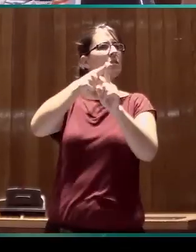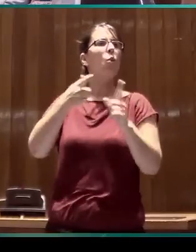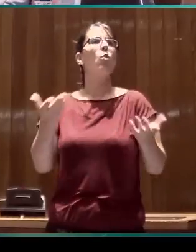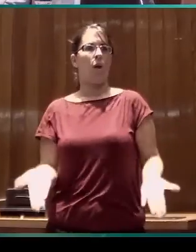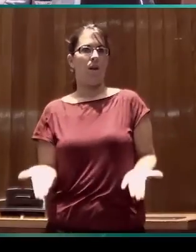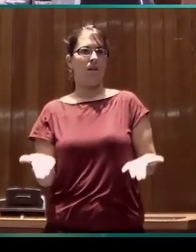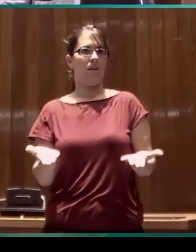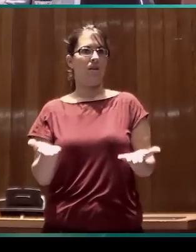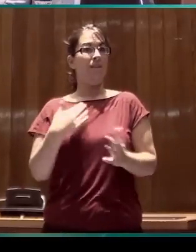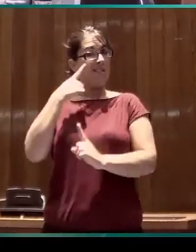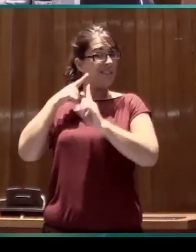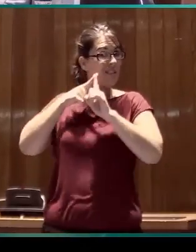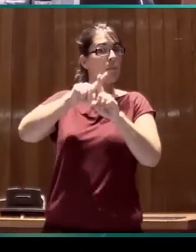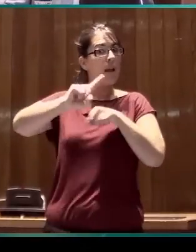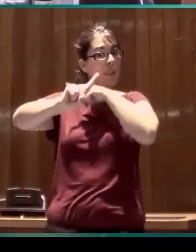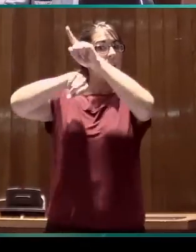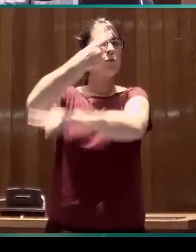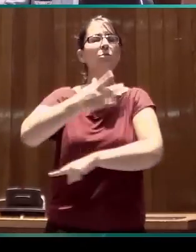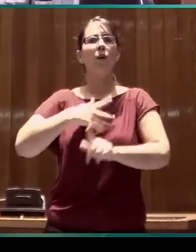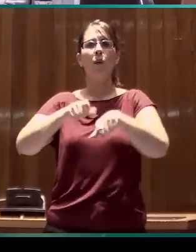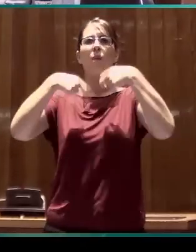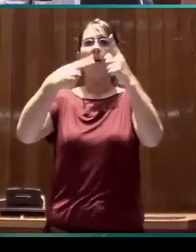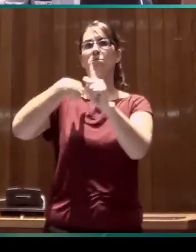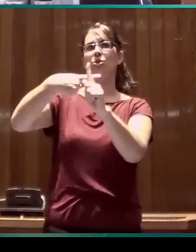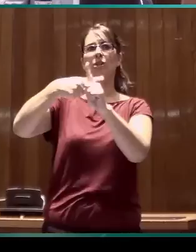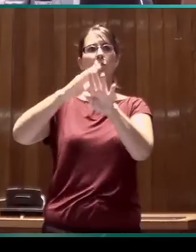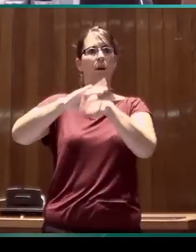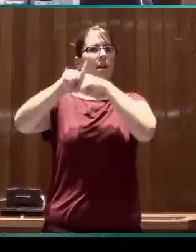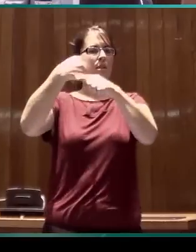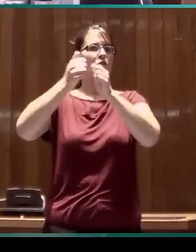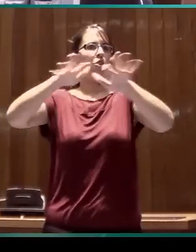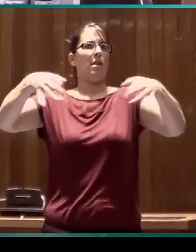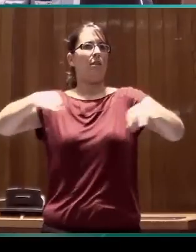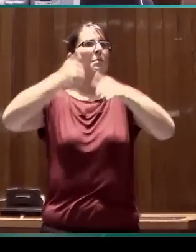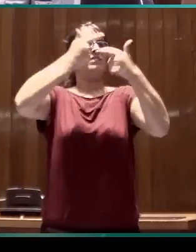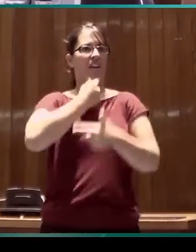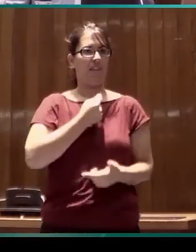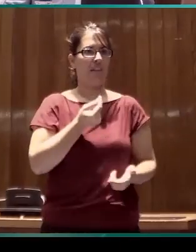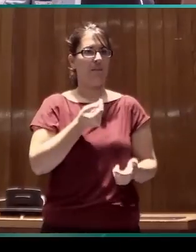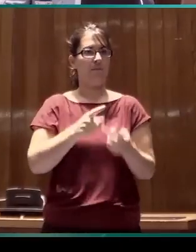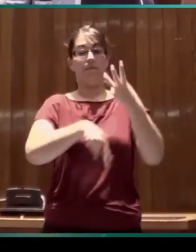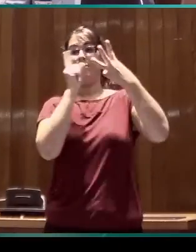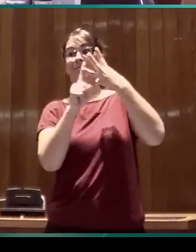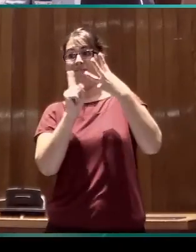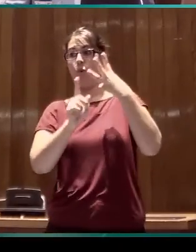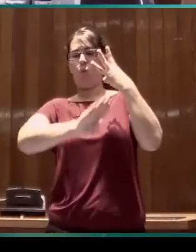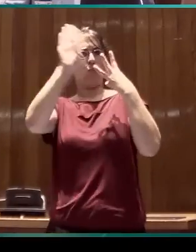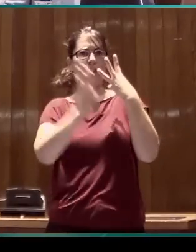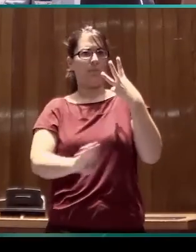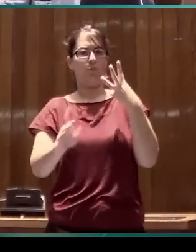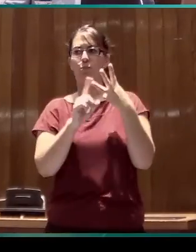aportar elementos a ese proceso de normalización. Y en tercer lugar, y en último lugar,